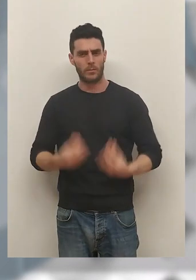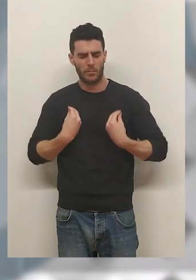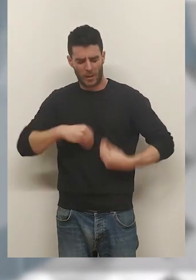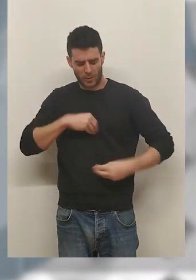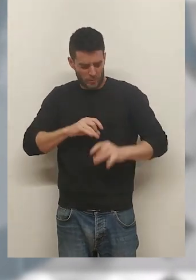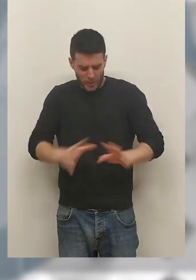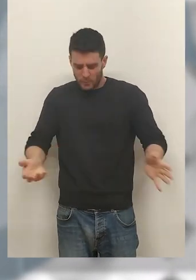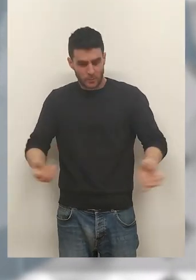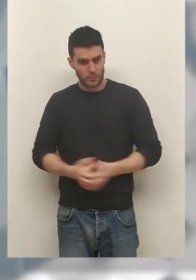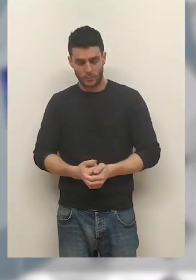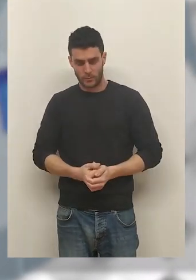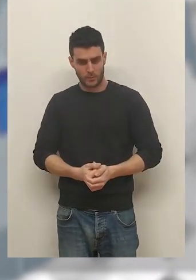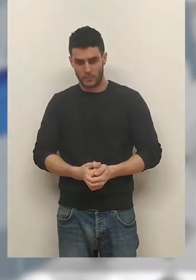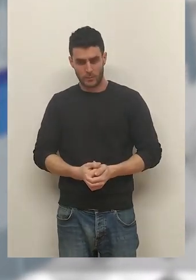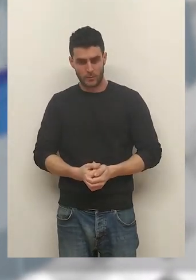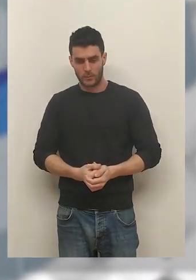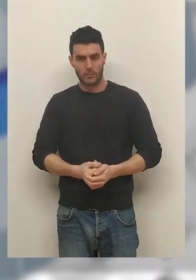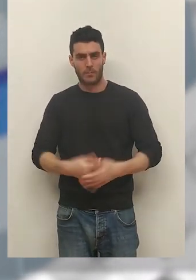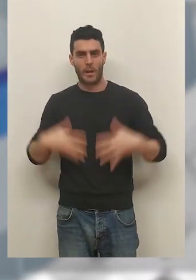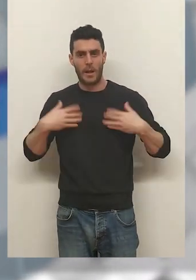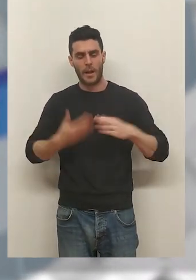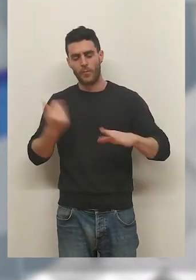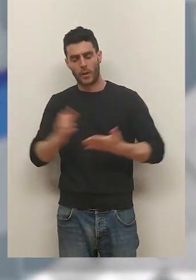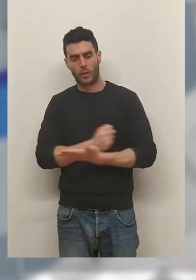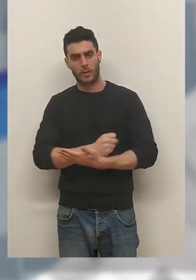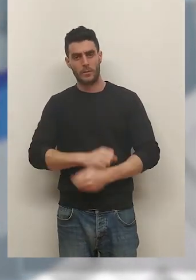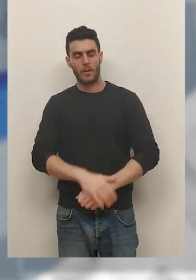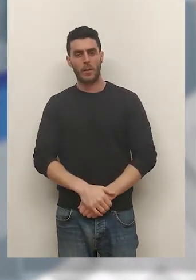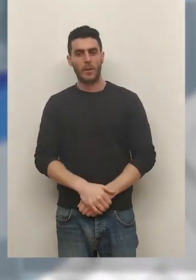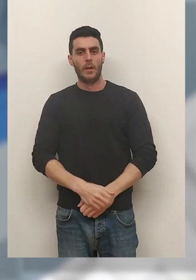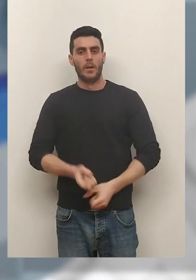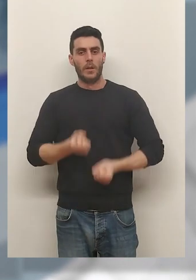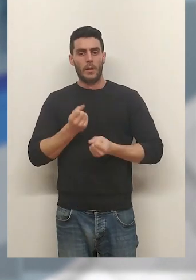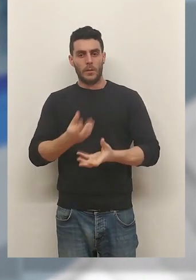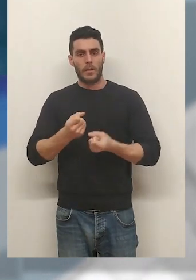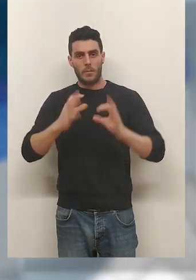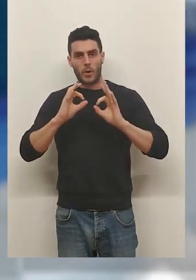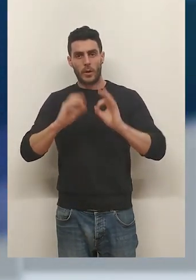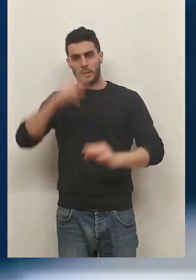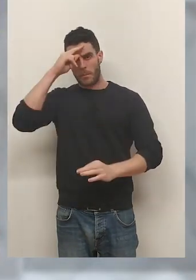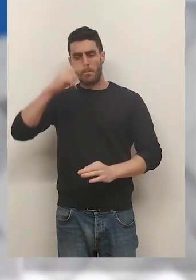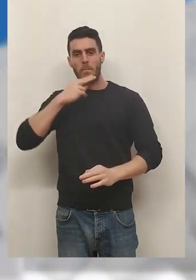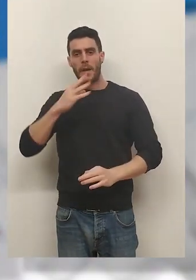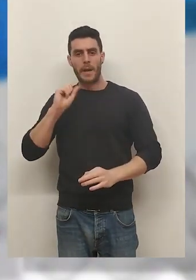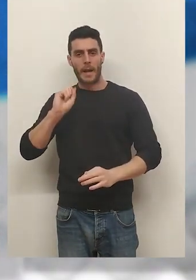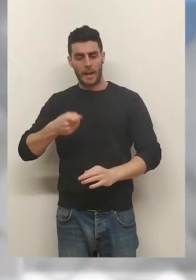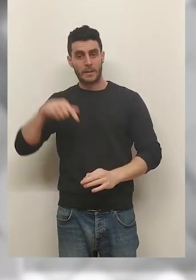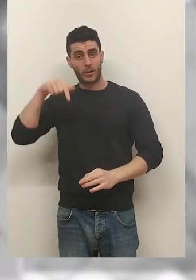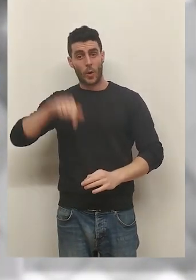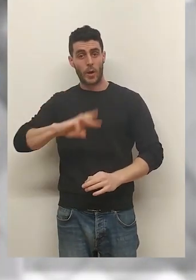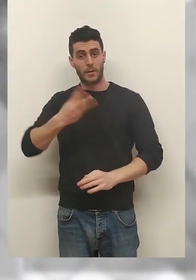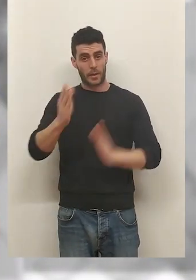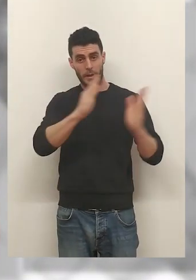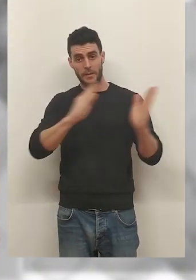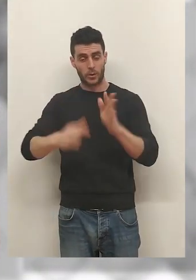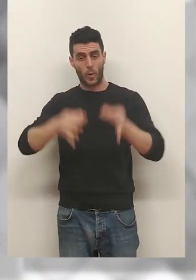Con ti, por favor. Nos han quitado toda la alegría. Es el desgarrador testimonio del padre de Alex. Alex, hoy